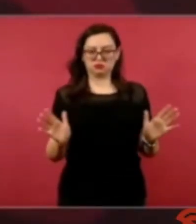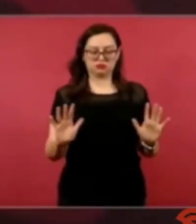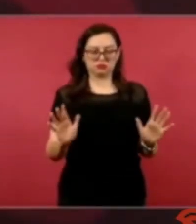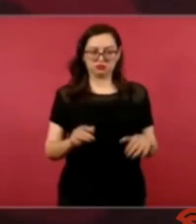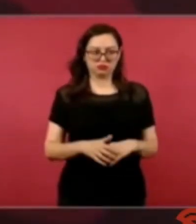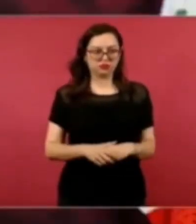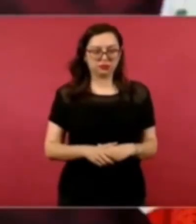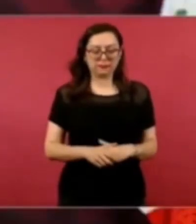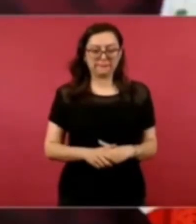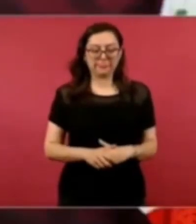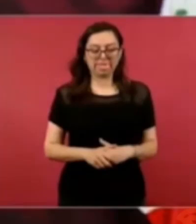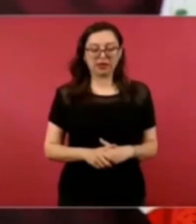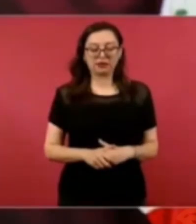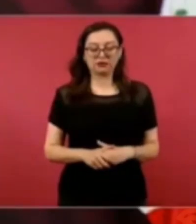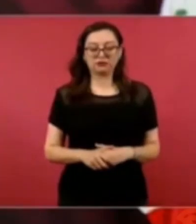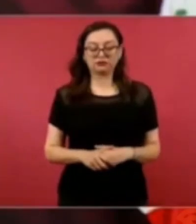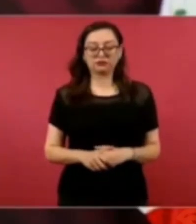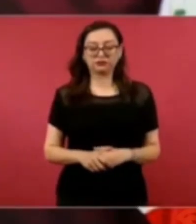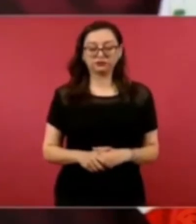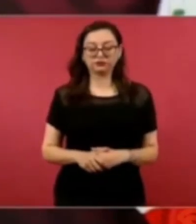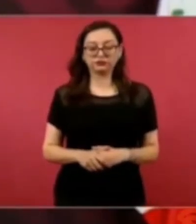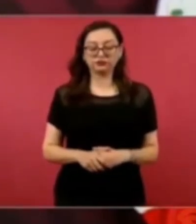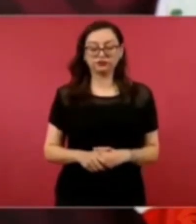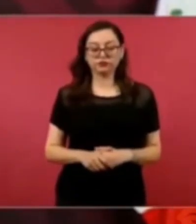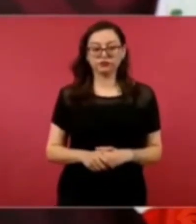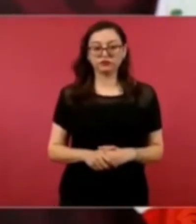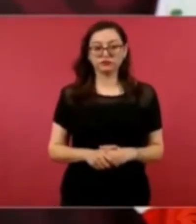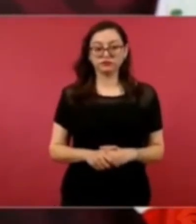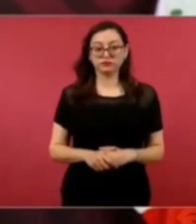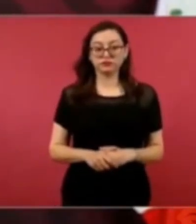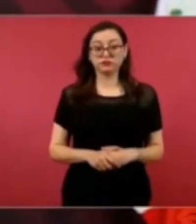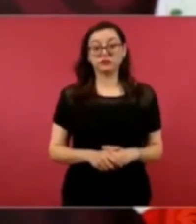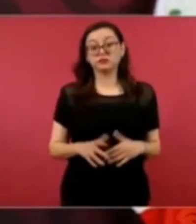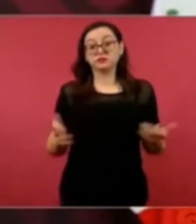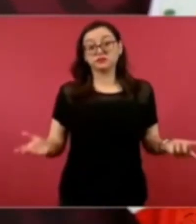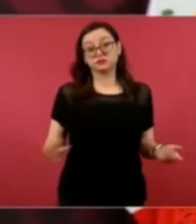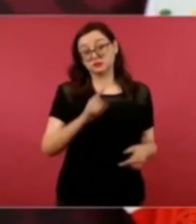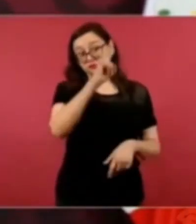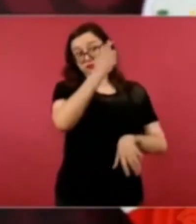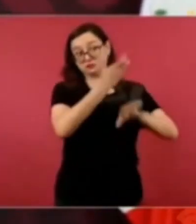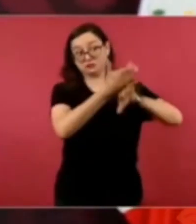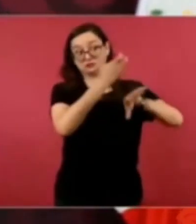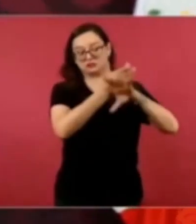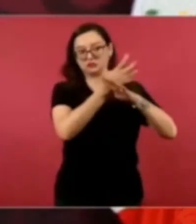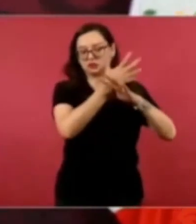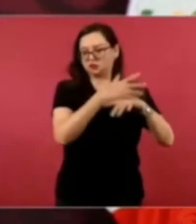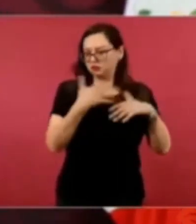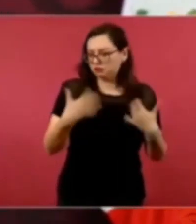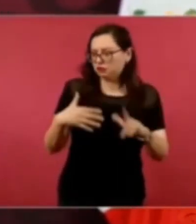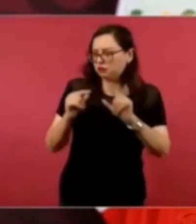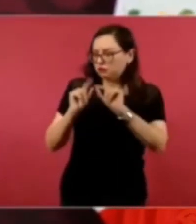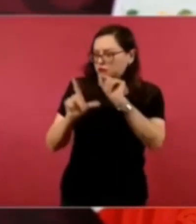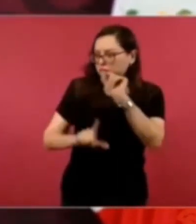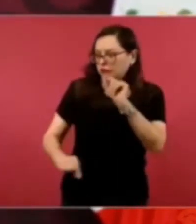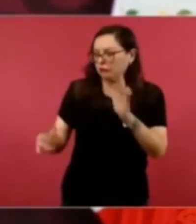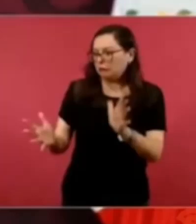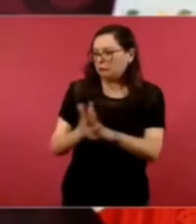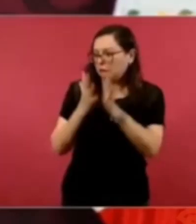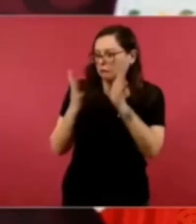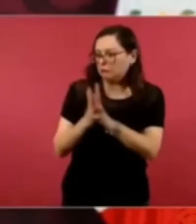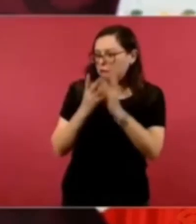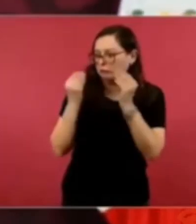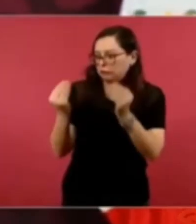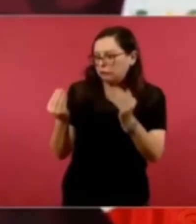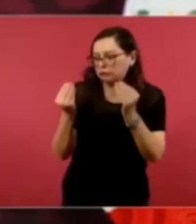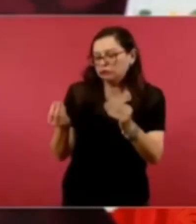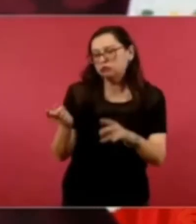porque ahora que hablan de que sí democracia pero no tanta yo me río y digo